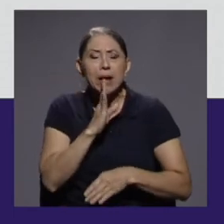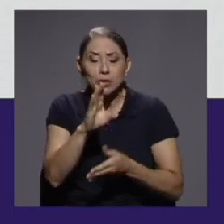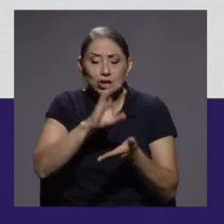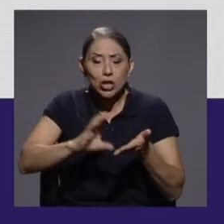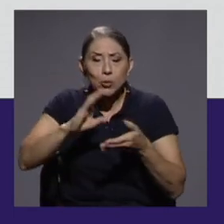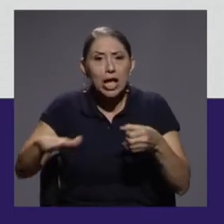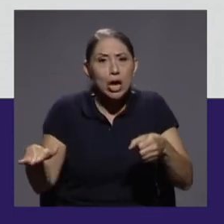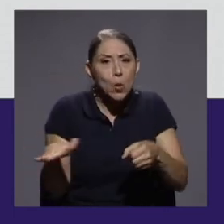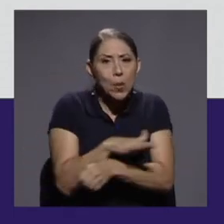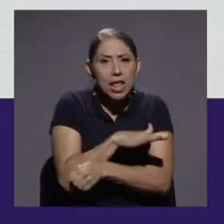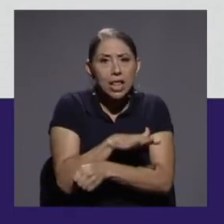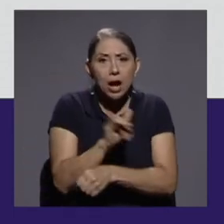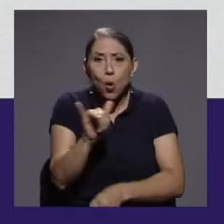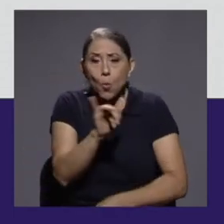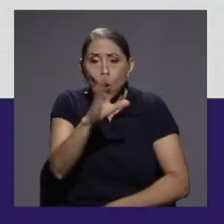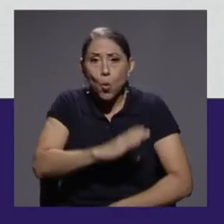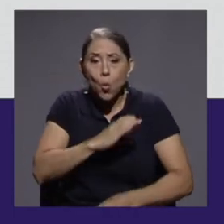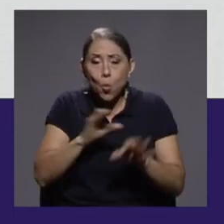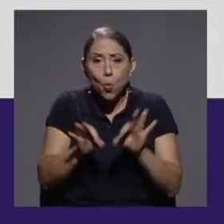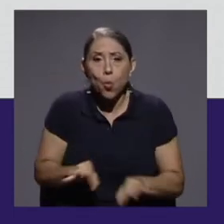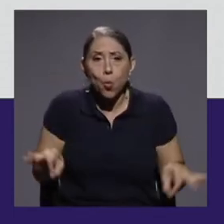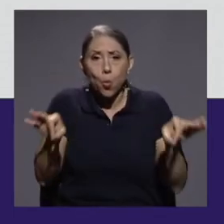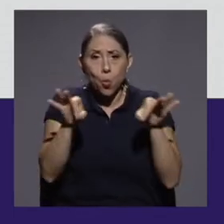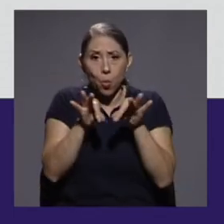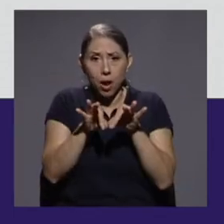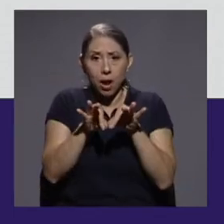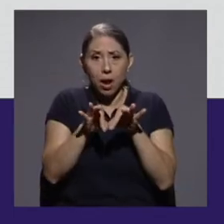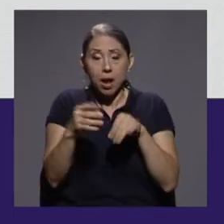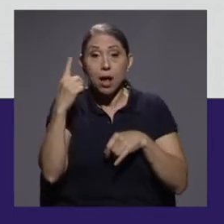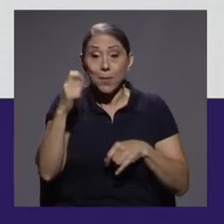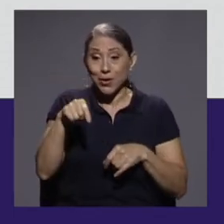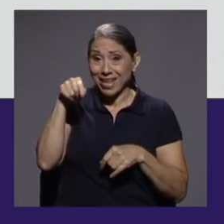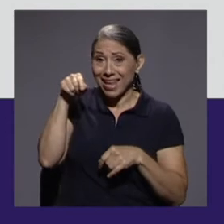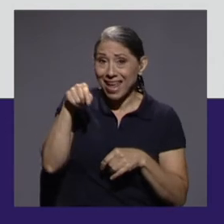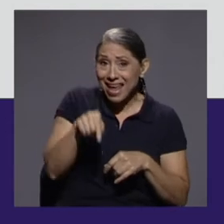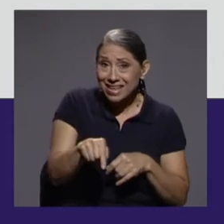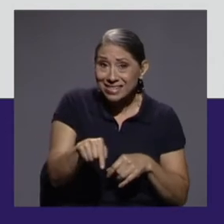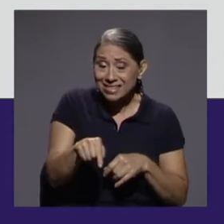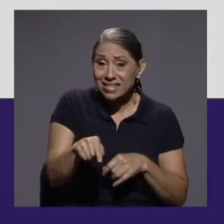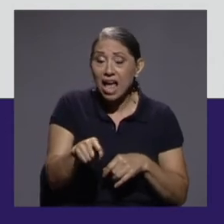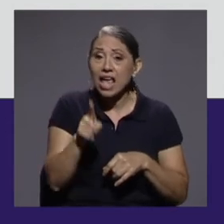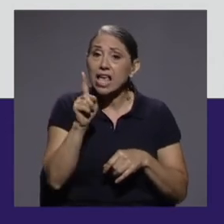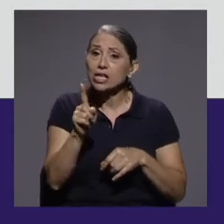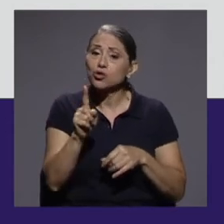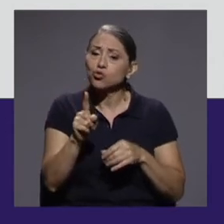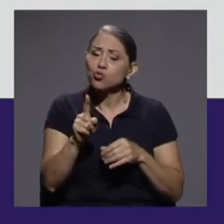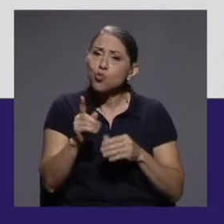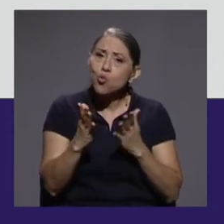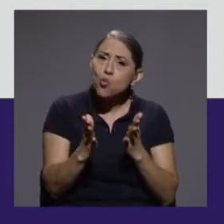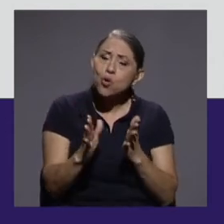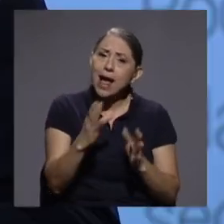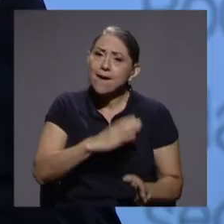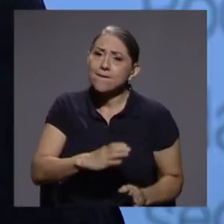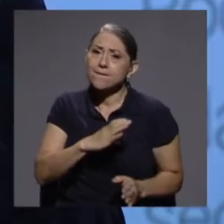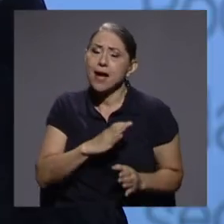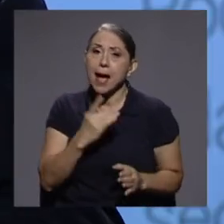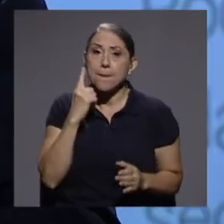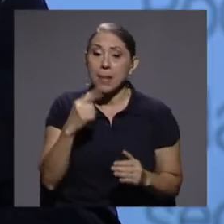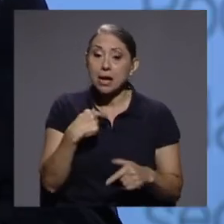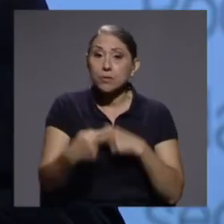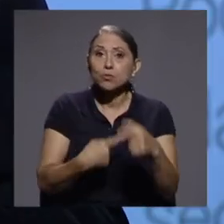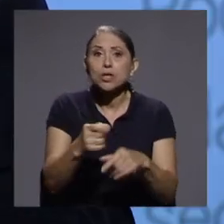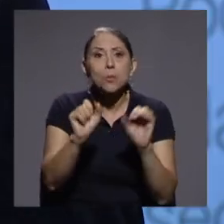como un indicador importante? Bueno, porque este es un paso para tener mejores condiciones, ya sean